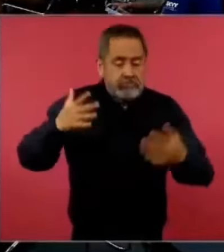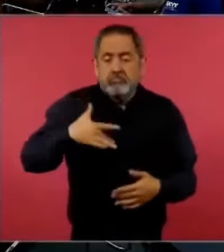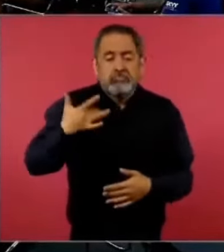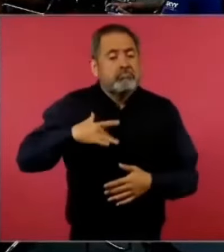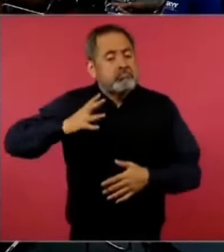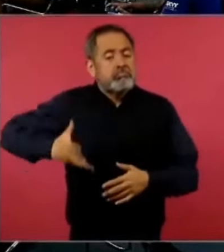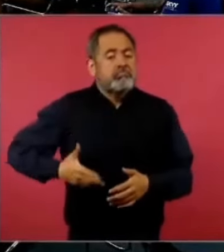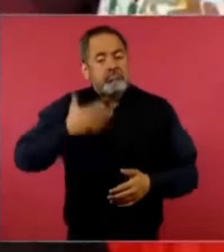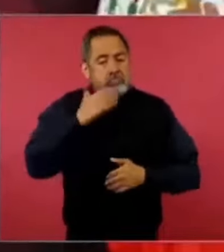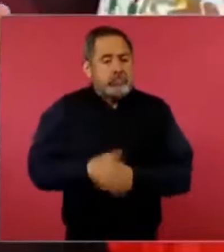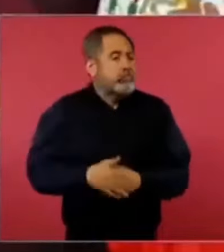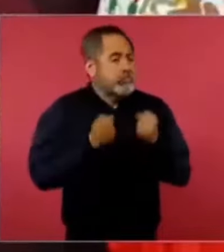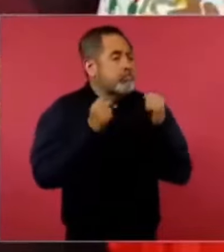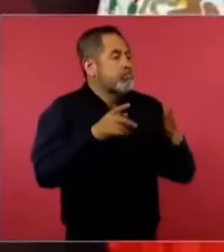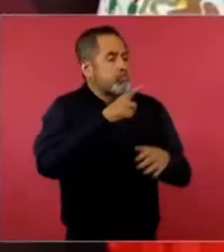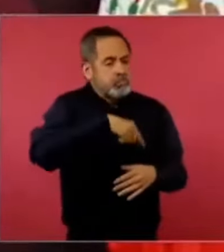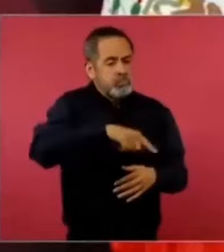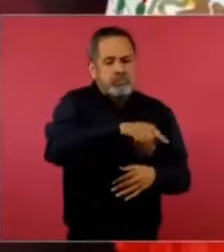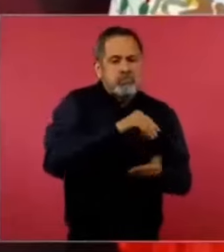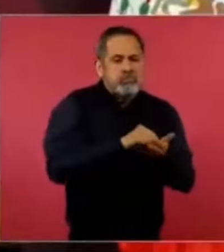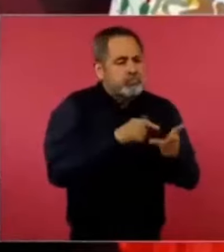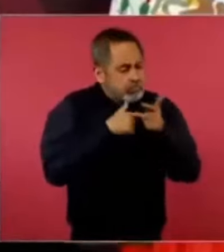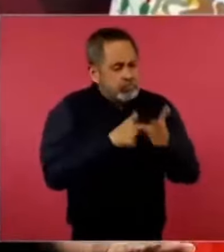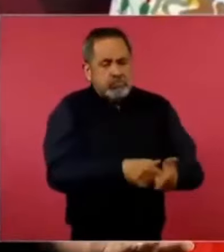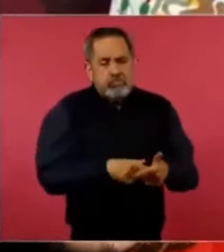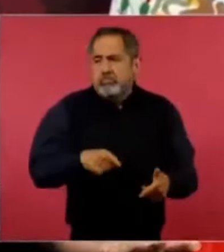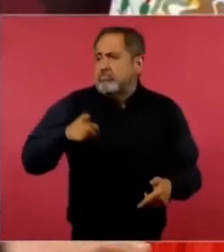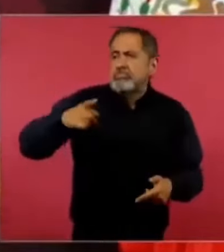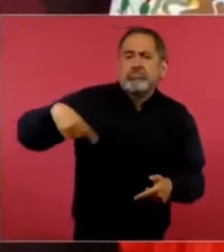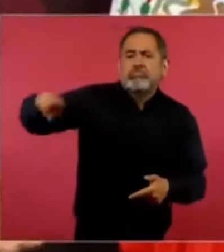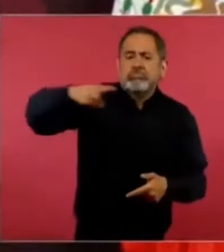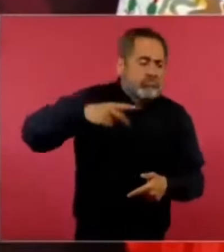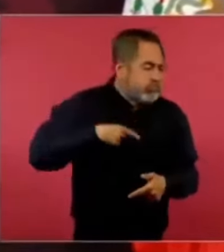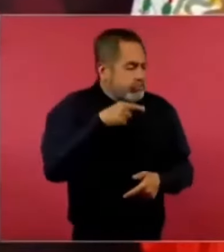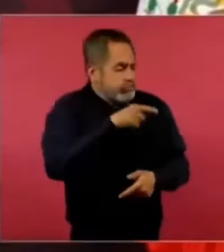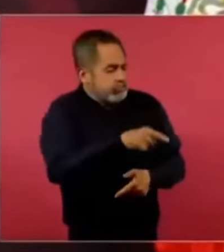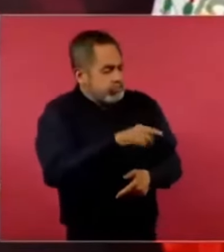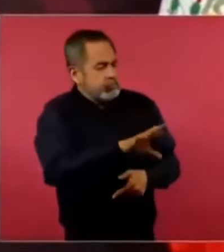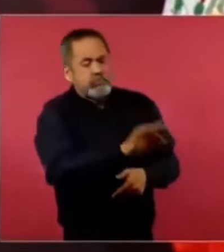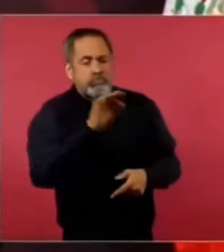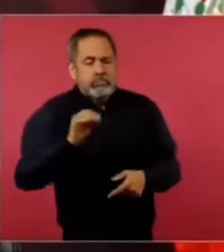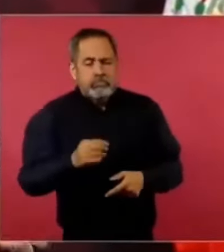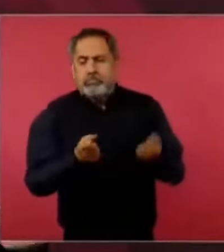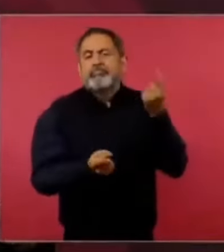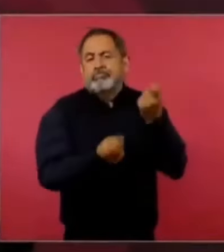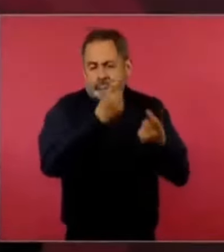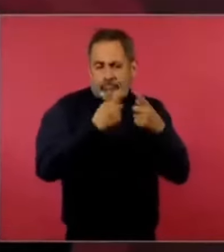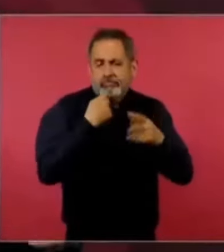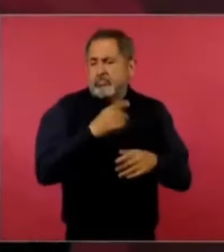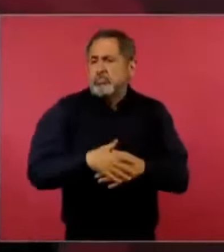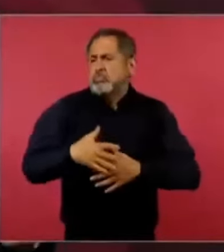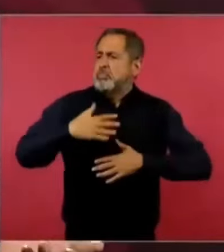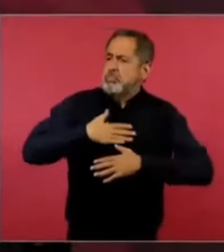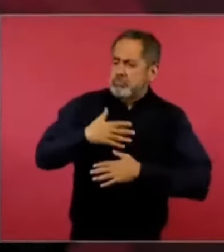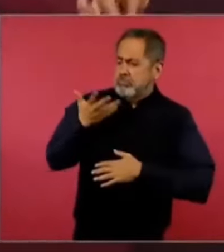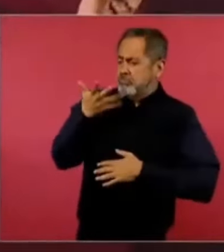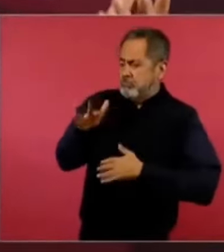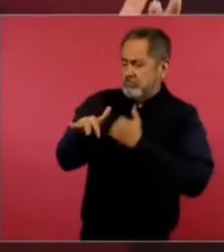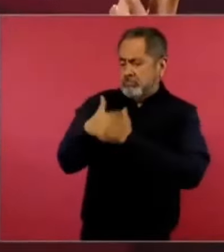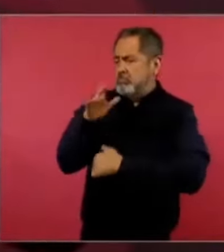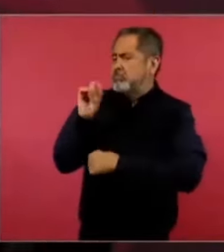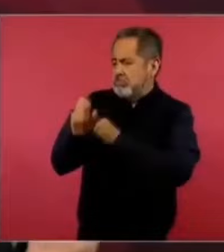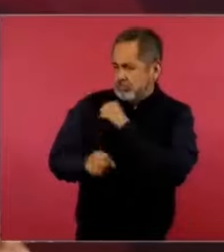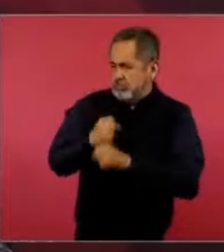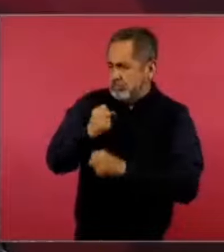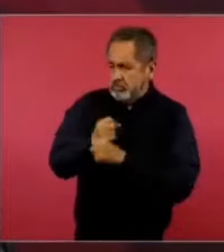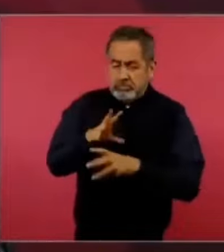Van a haber muchos que van a poder decir. Yo llevo 10, 15, 20 años en